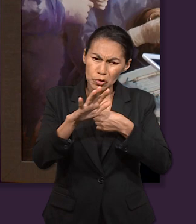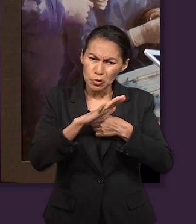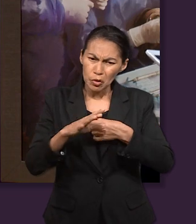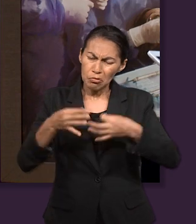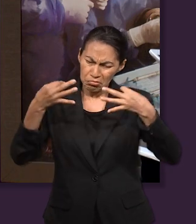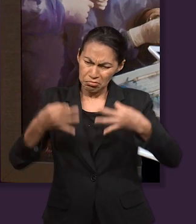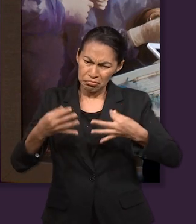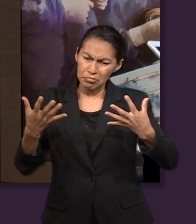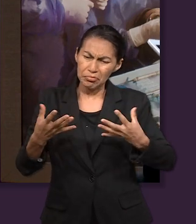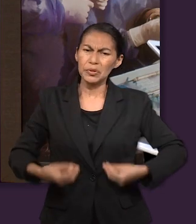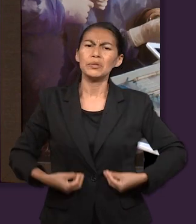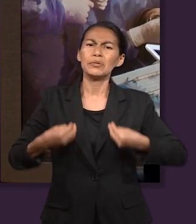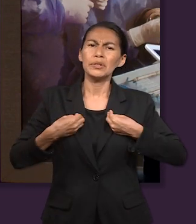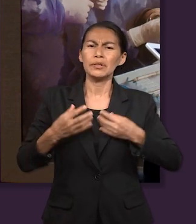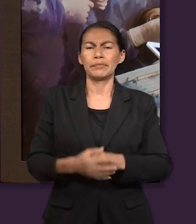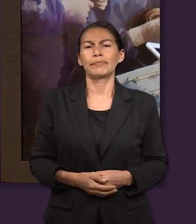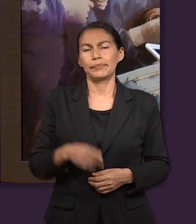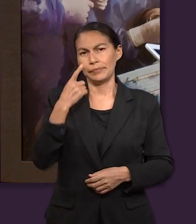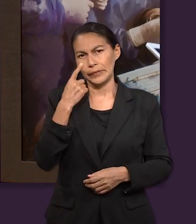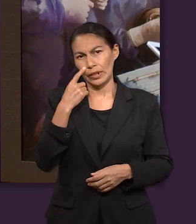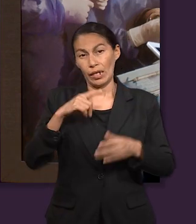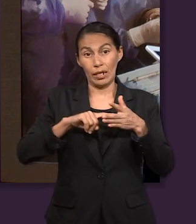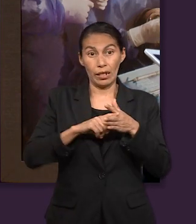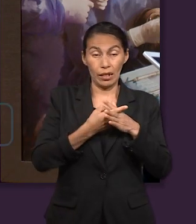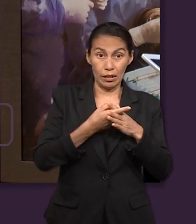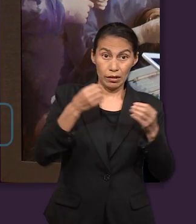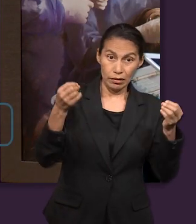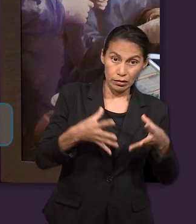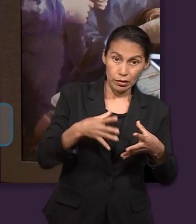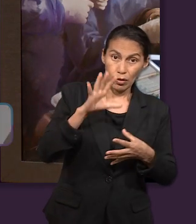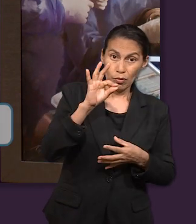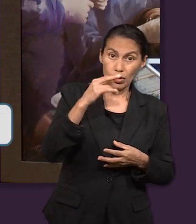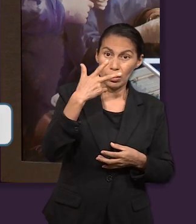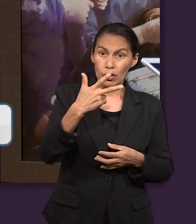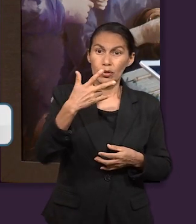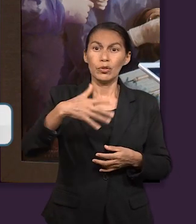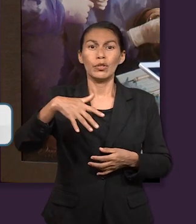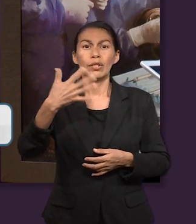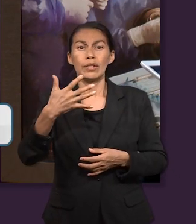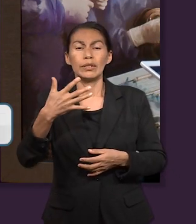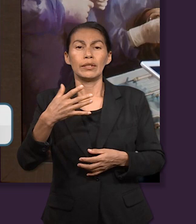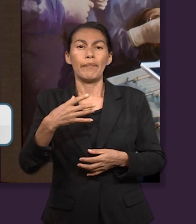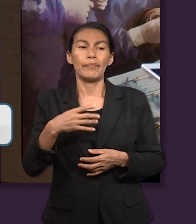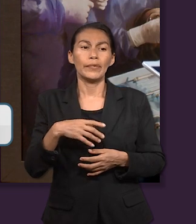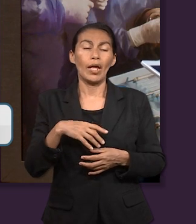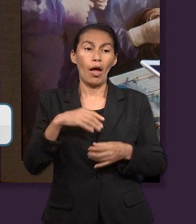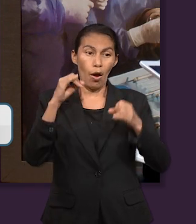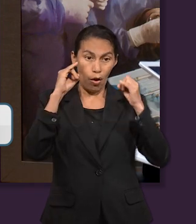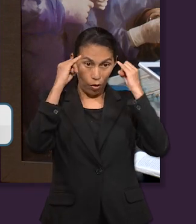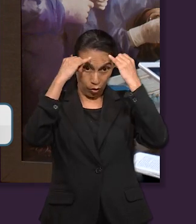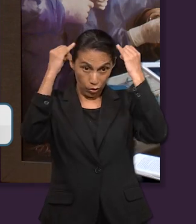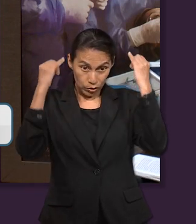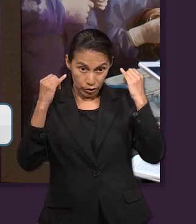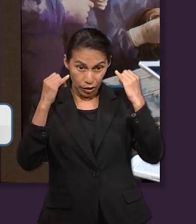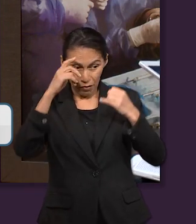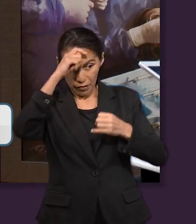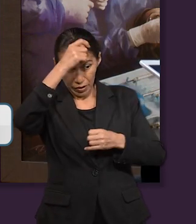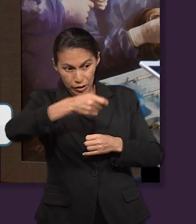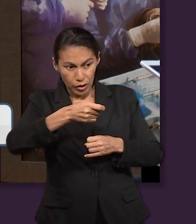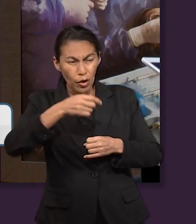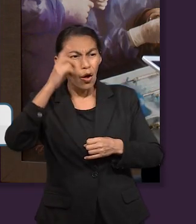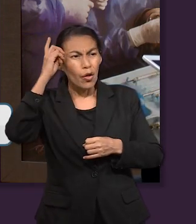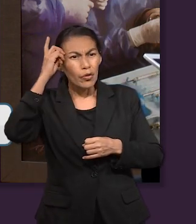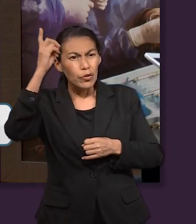49, 15, 48, 15, perdón. Y bendijo a José diciendo, El Dios en cuya